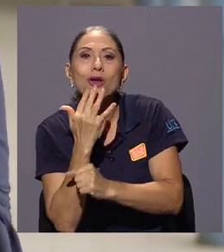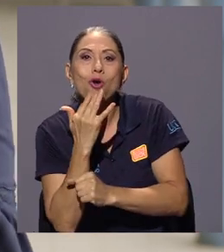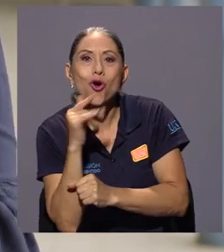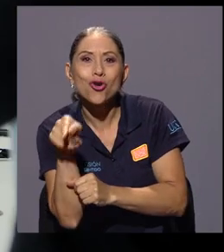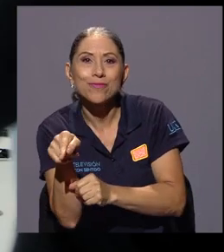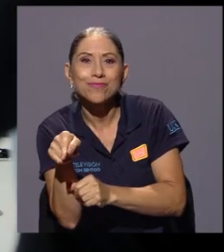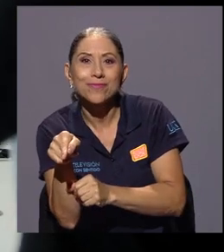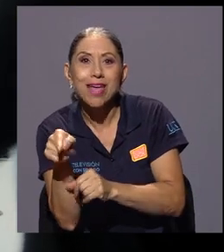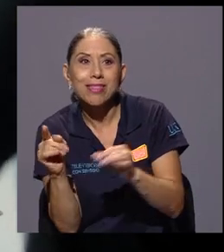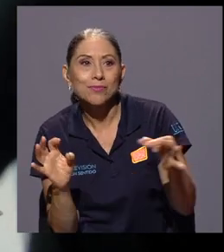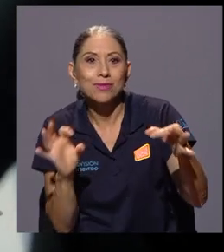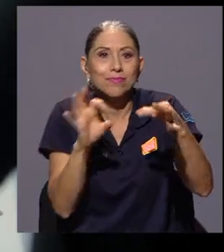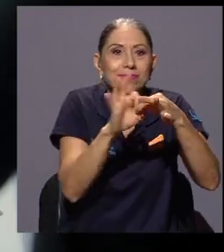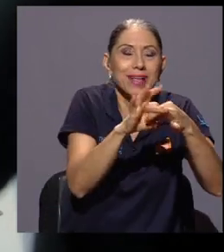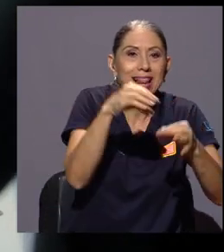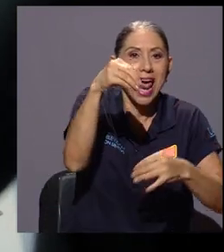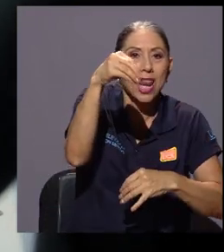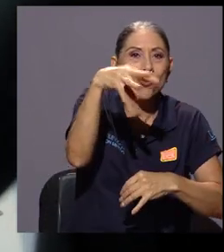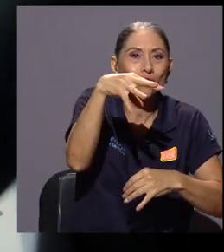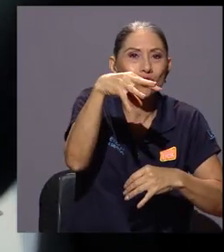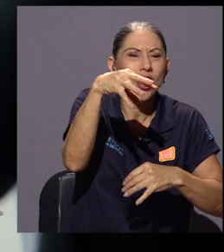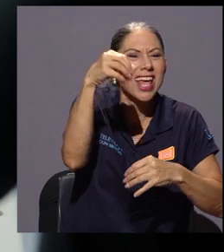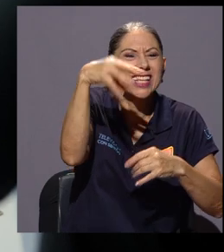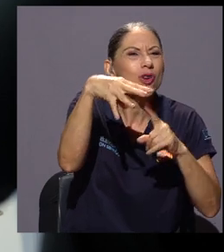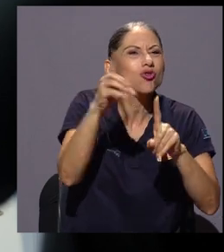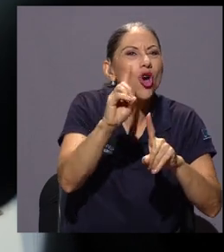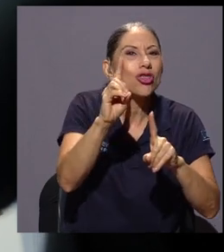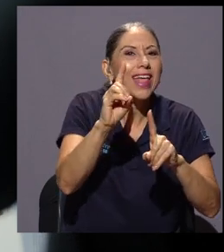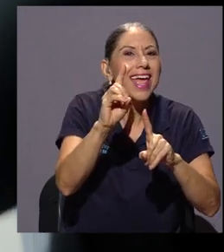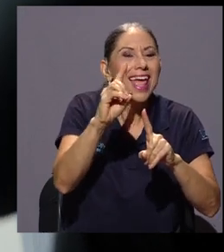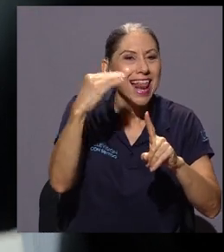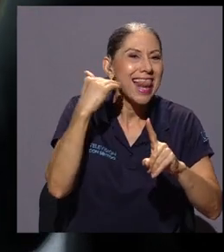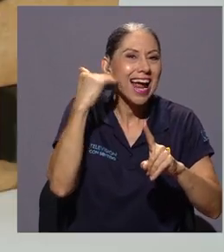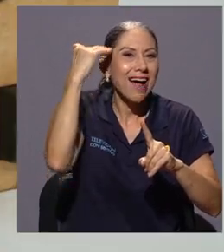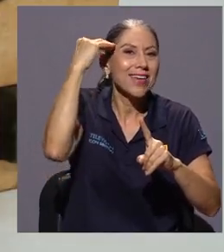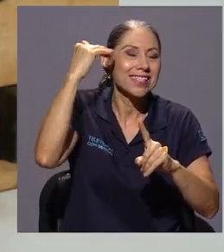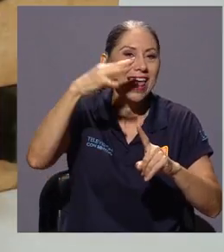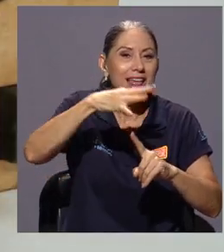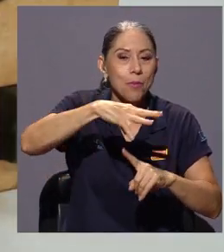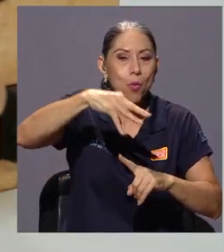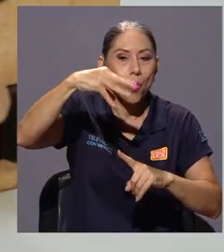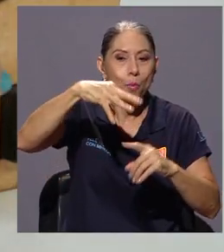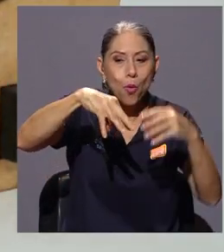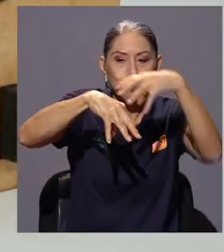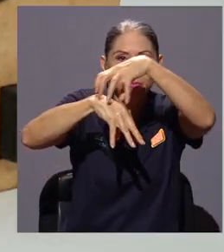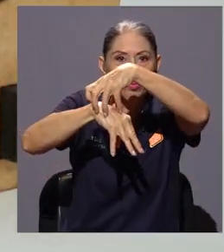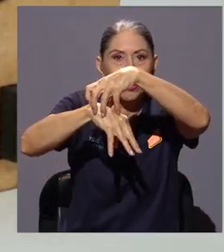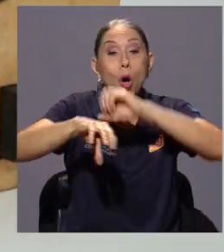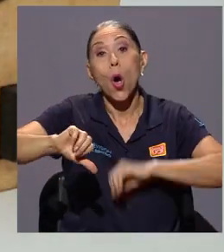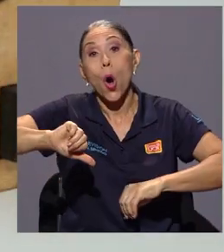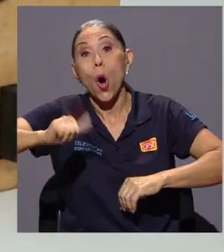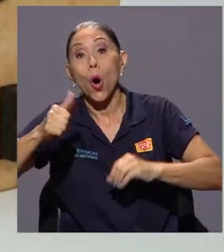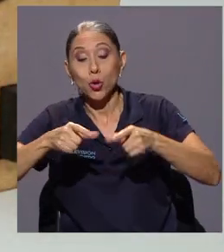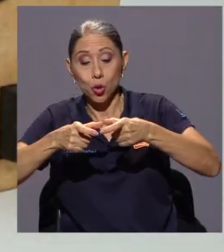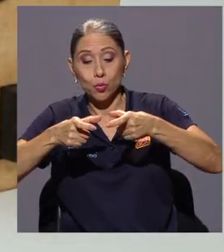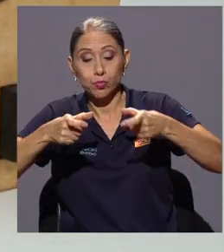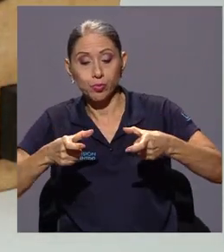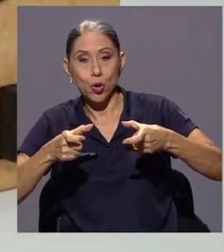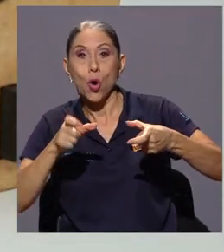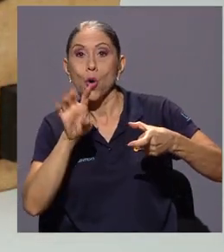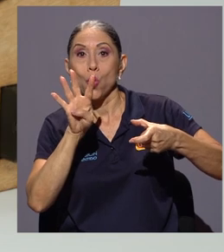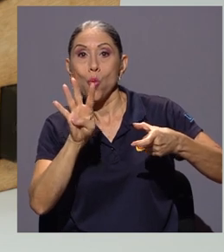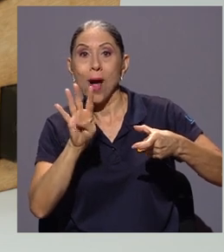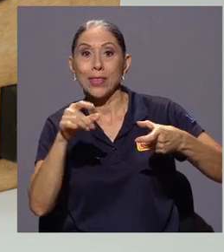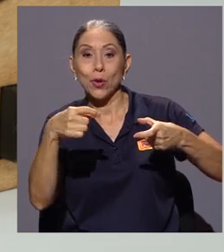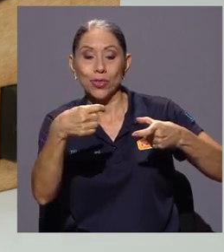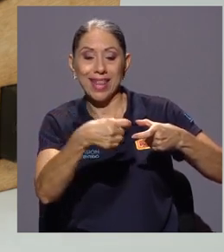botón, la luz que tiene como la cabeza del pulpo. Otro de los dispositivos posee cuatro teclas individuales,